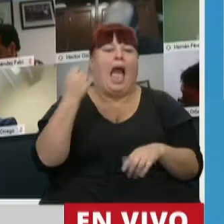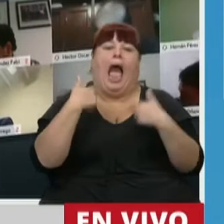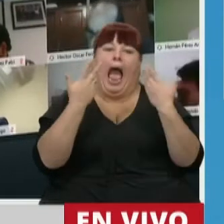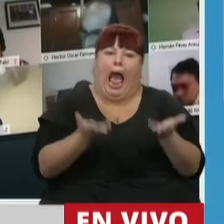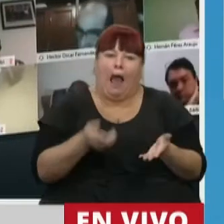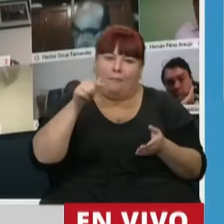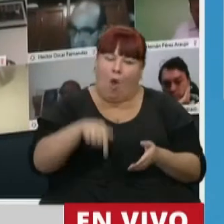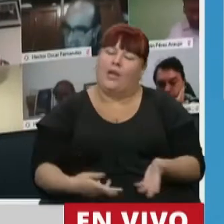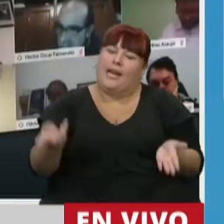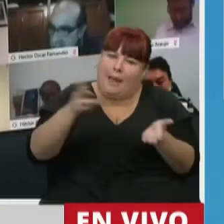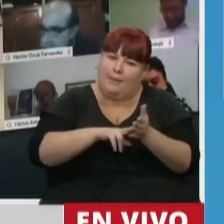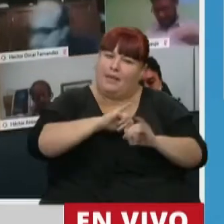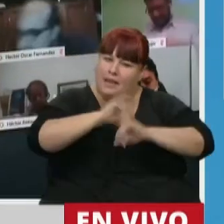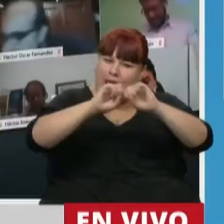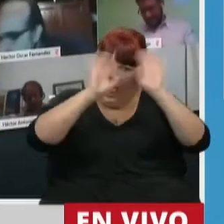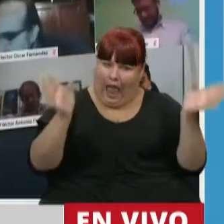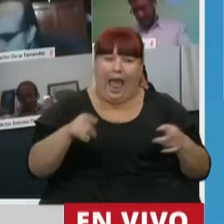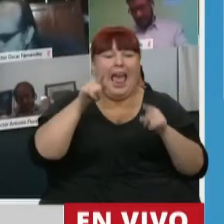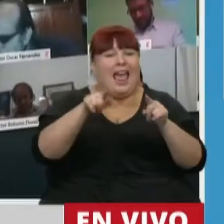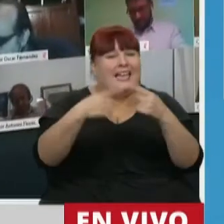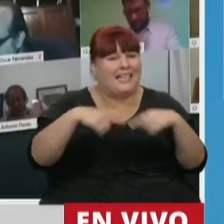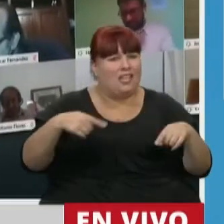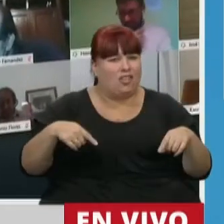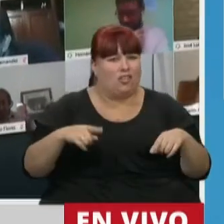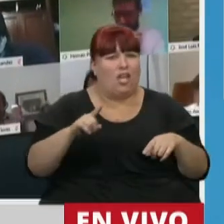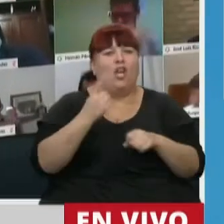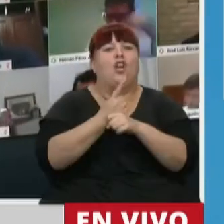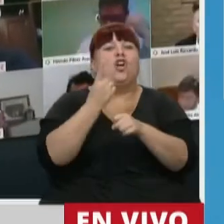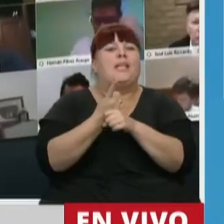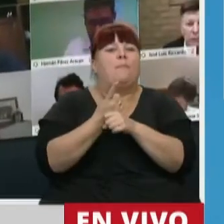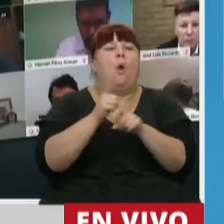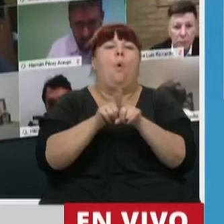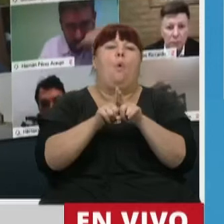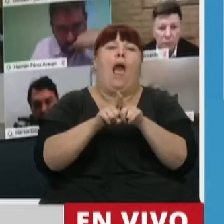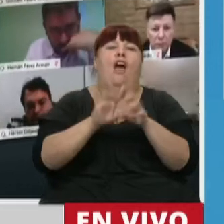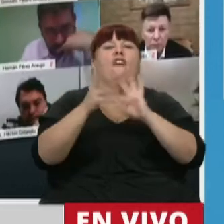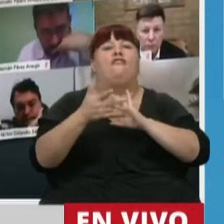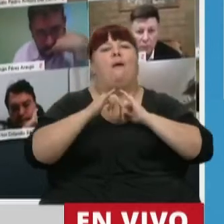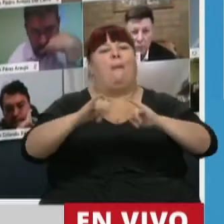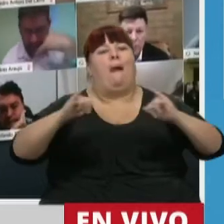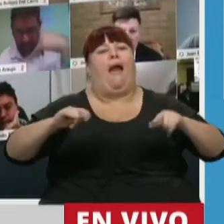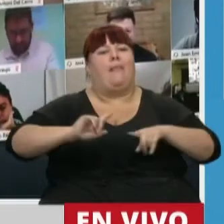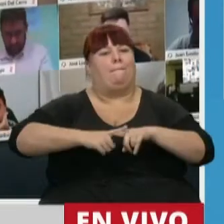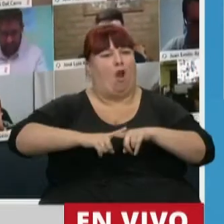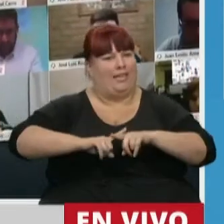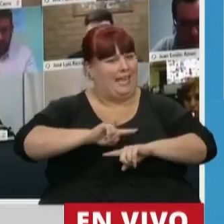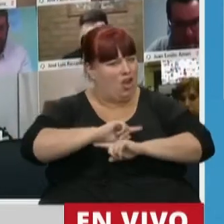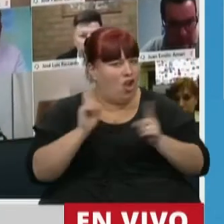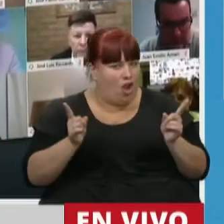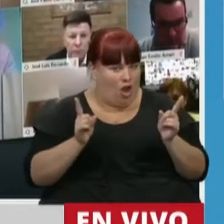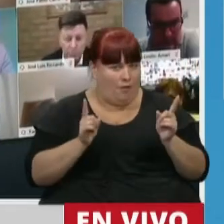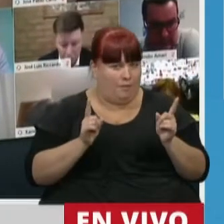aprovechar para remarcar, que esos recursos no se pueden transformar en un signo de propaganda política,